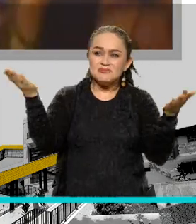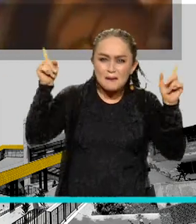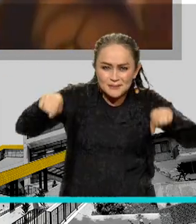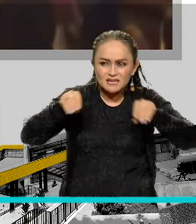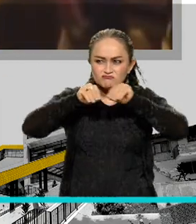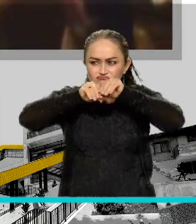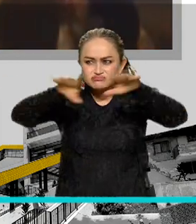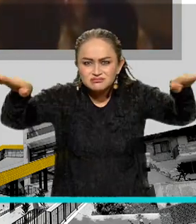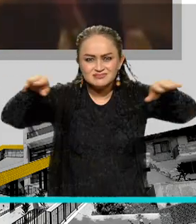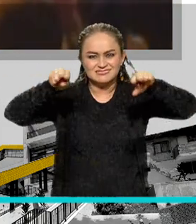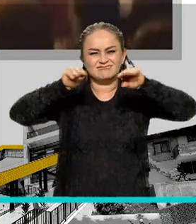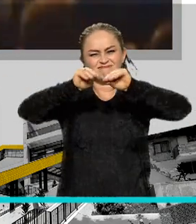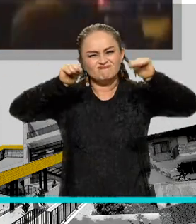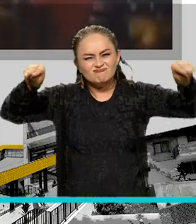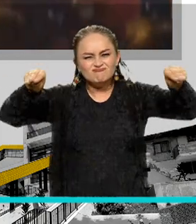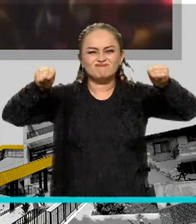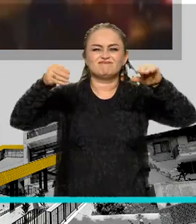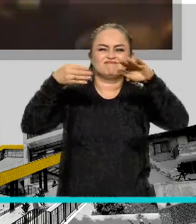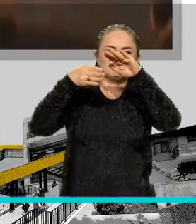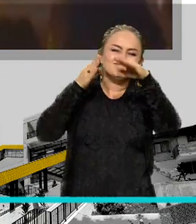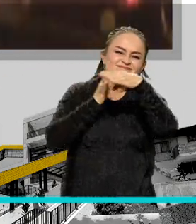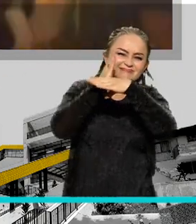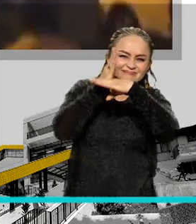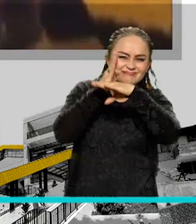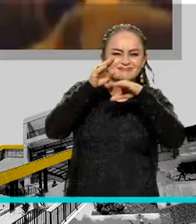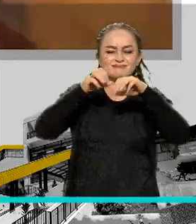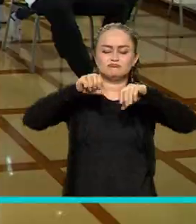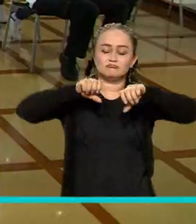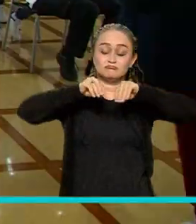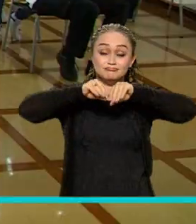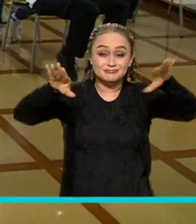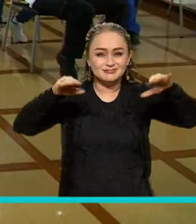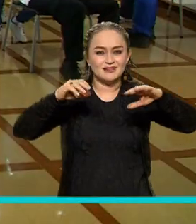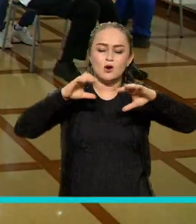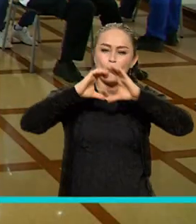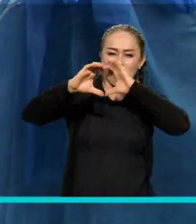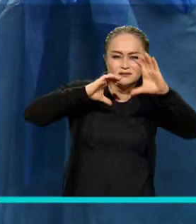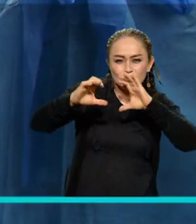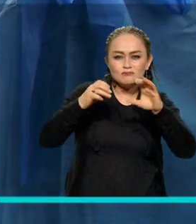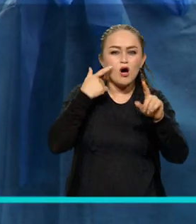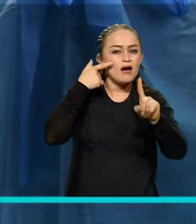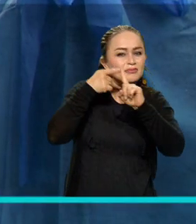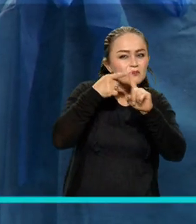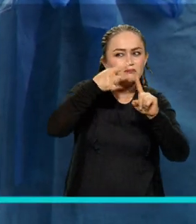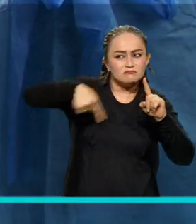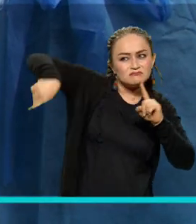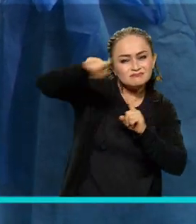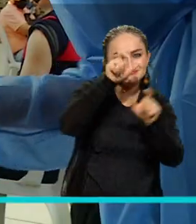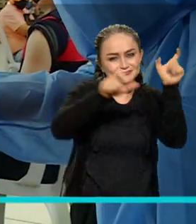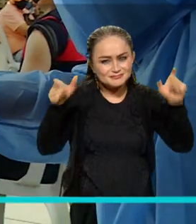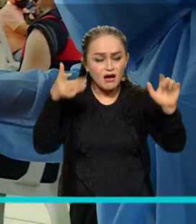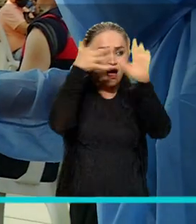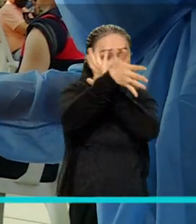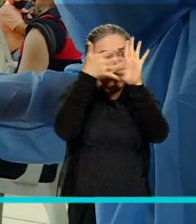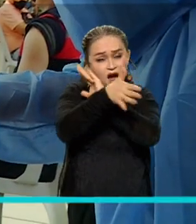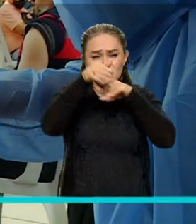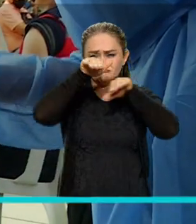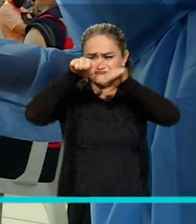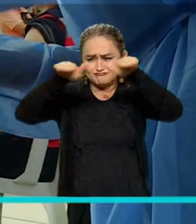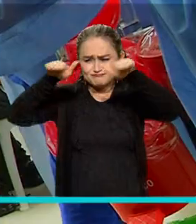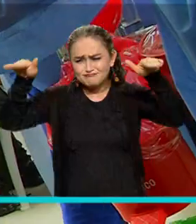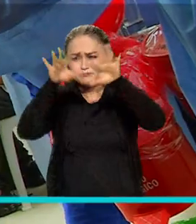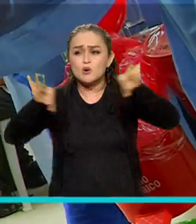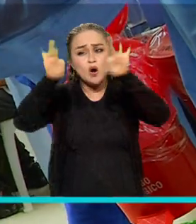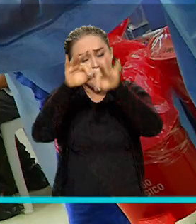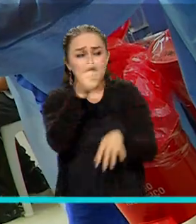medios de comunicación masiva, estamos haciendo todo lo posible para que a través de las piezas comunicacionales se